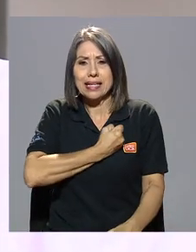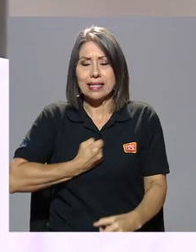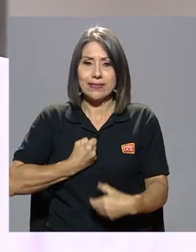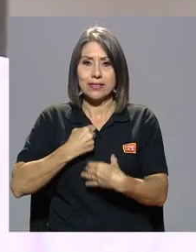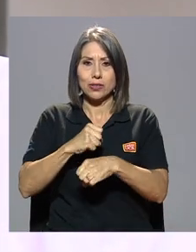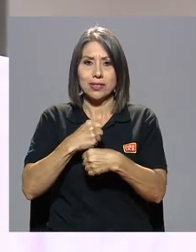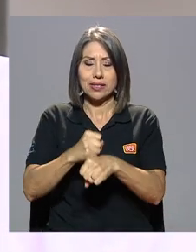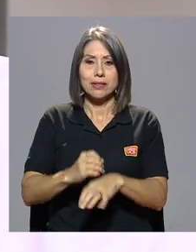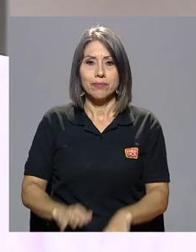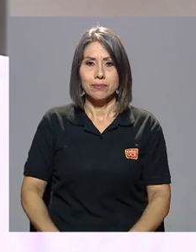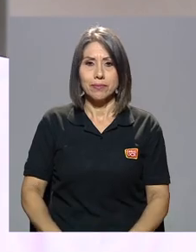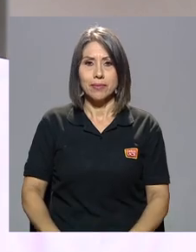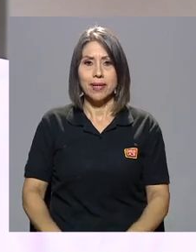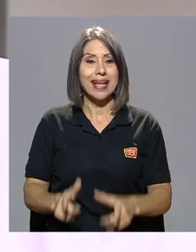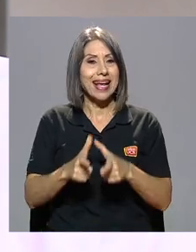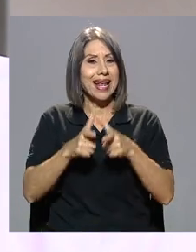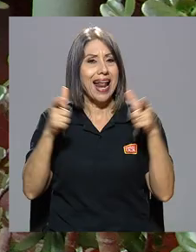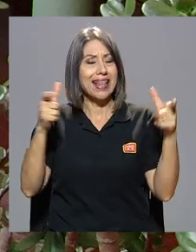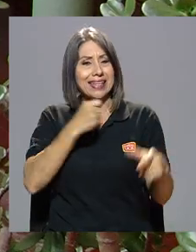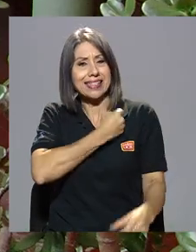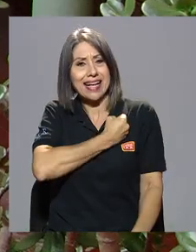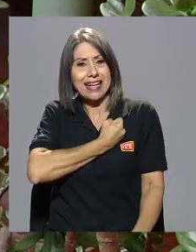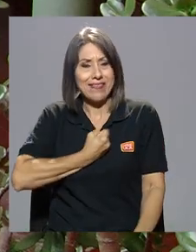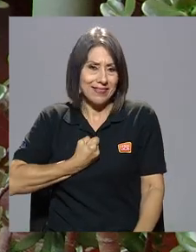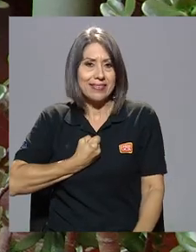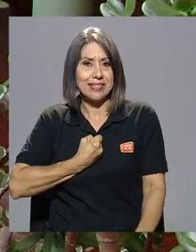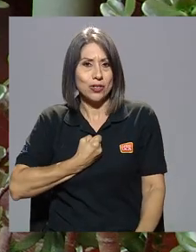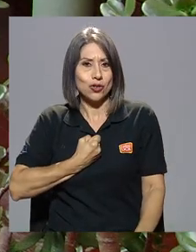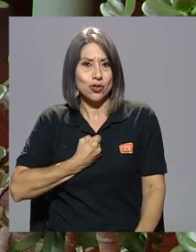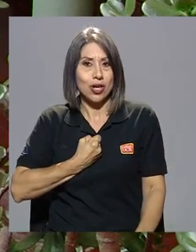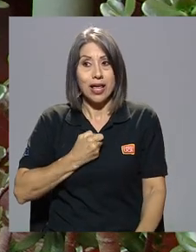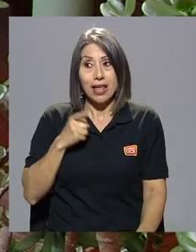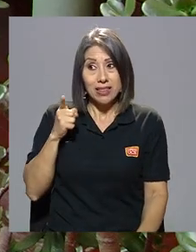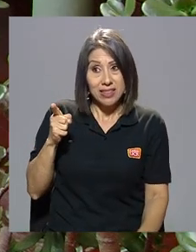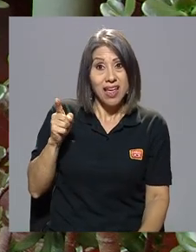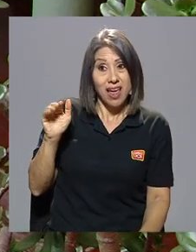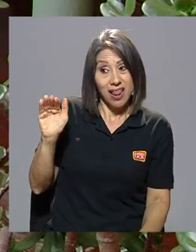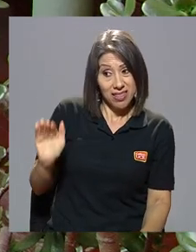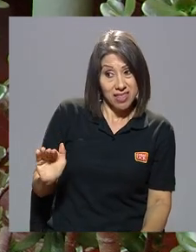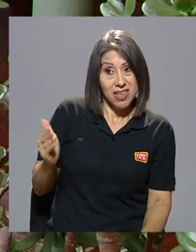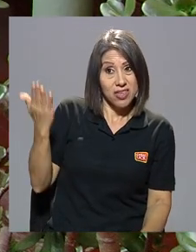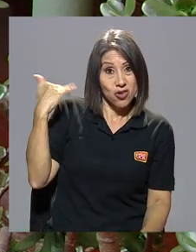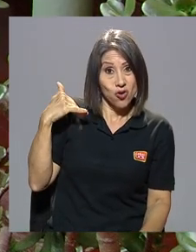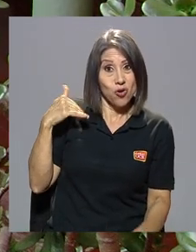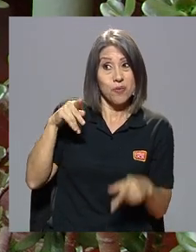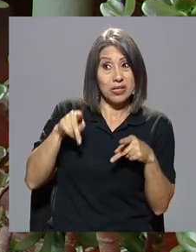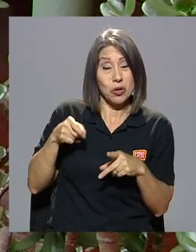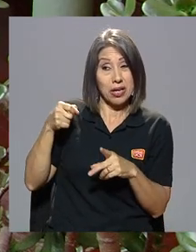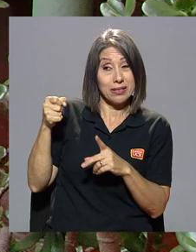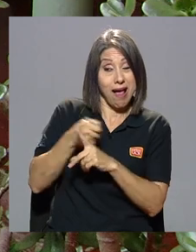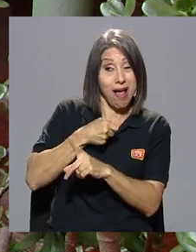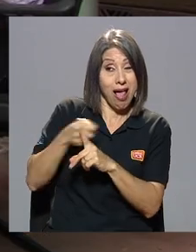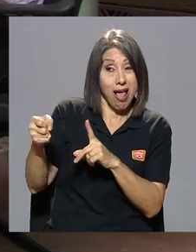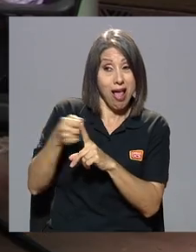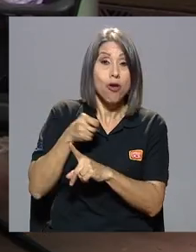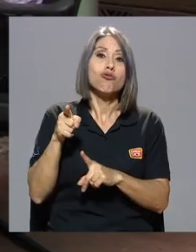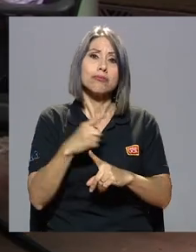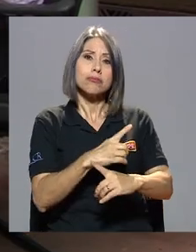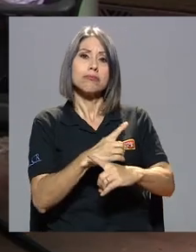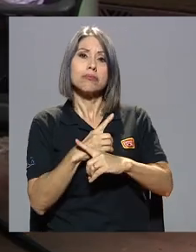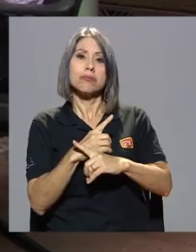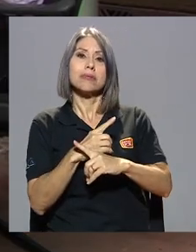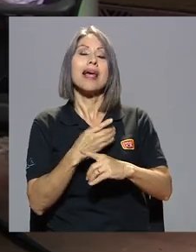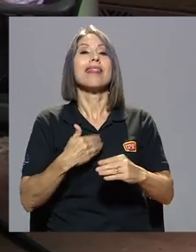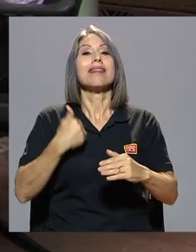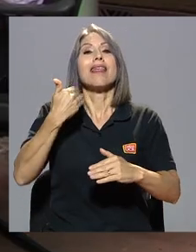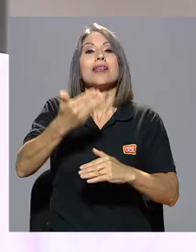sacrificios esos grandes sacrificios del niño que recibió golpes y se defendió que se fue a formar a la antigua Unión